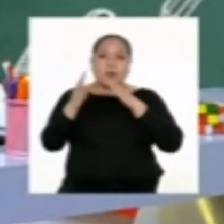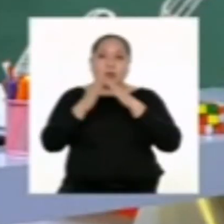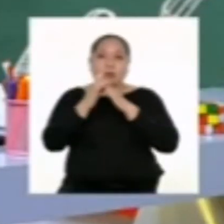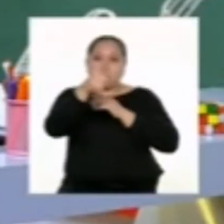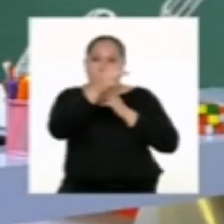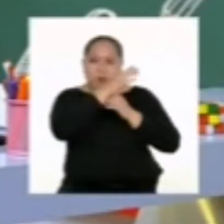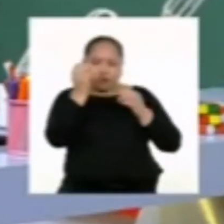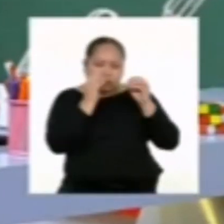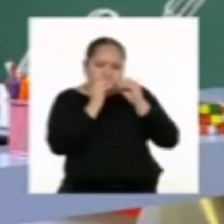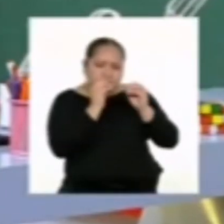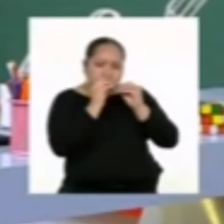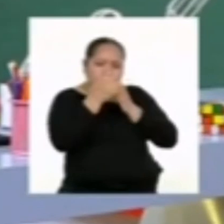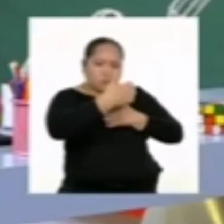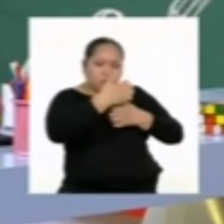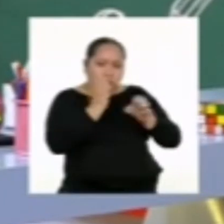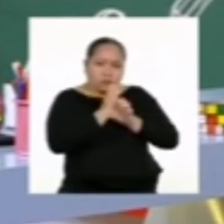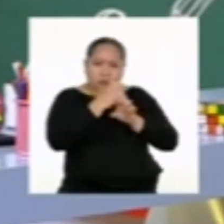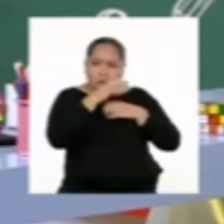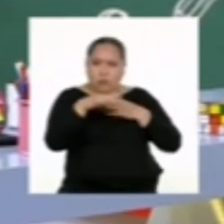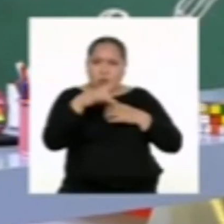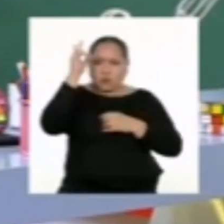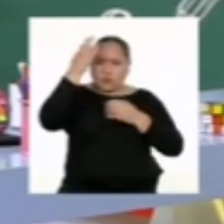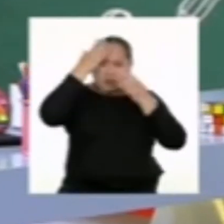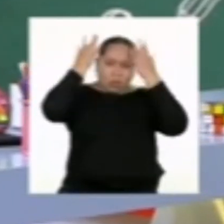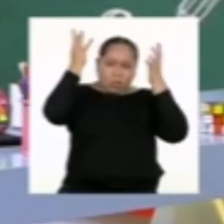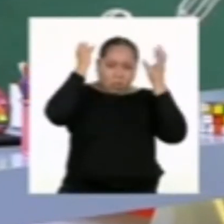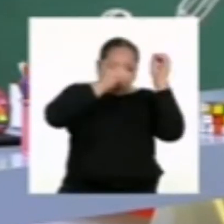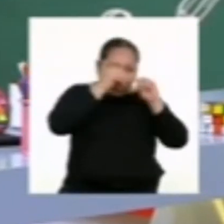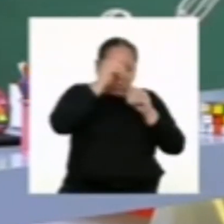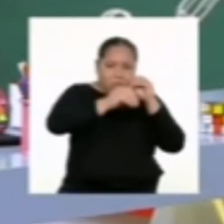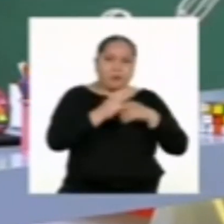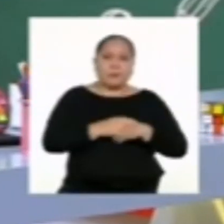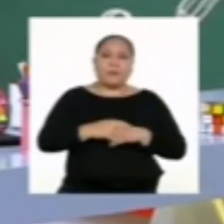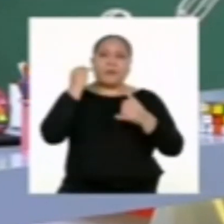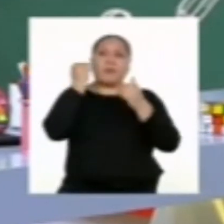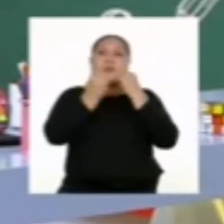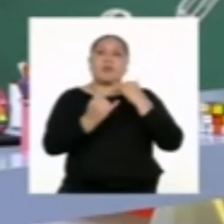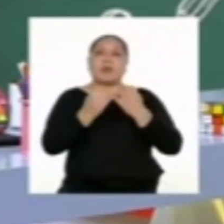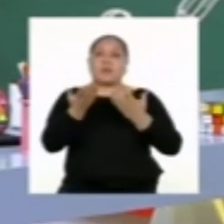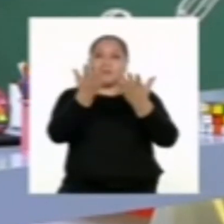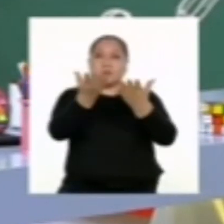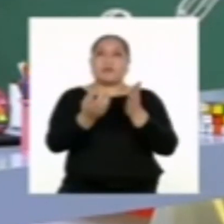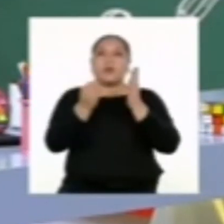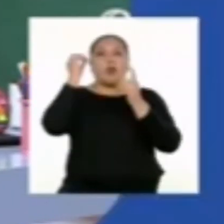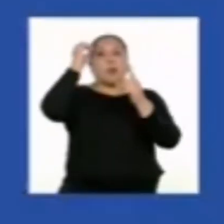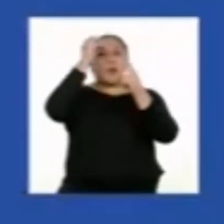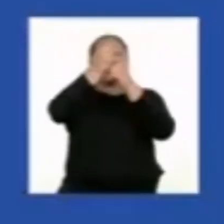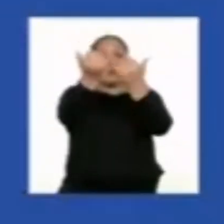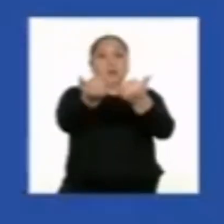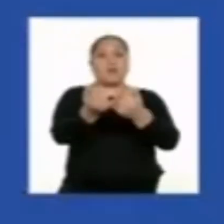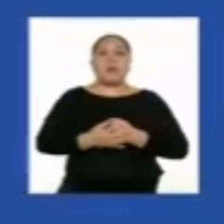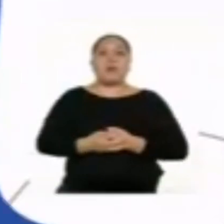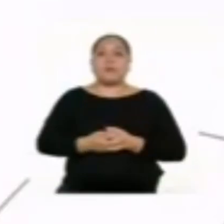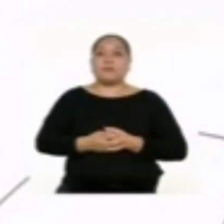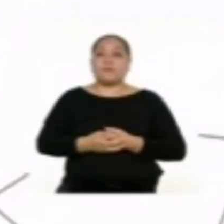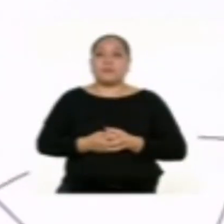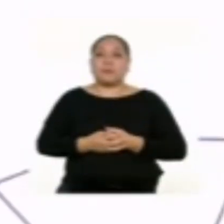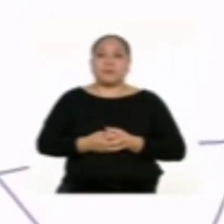diseñarlo como quieran, utilizando toda su creatividad. Para finalizar, te dejaré el reto de hoy.